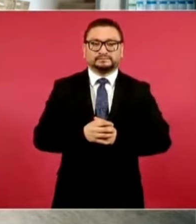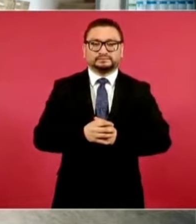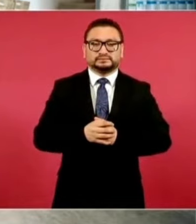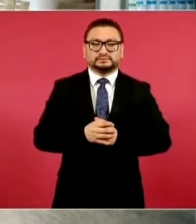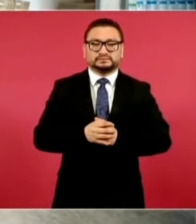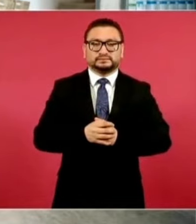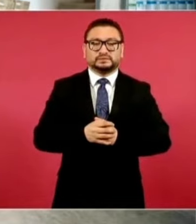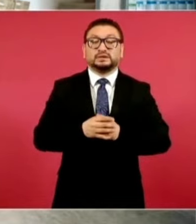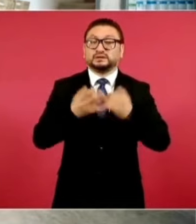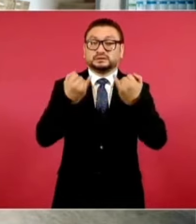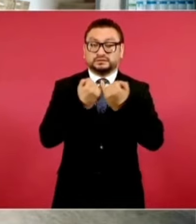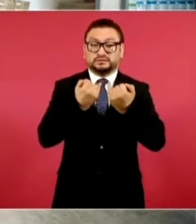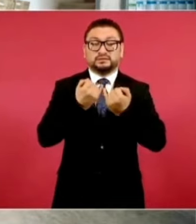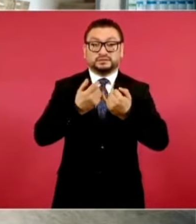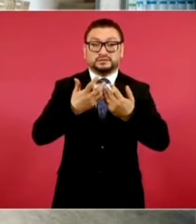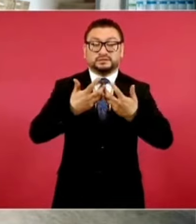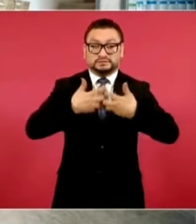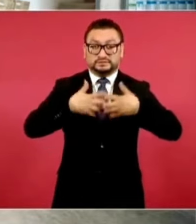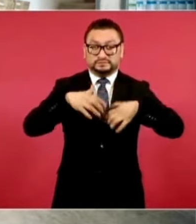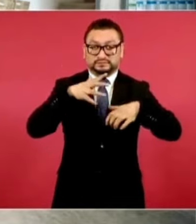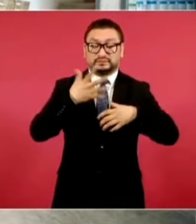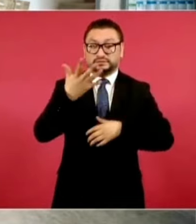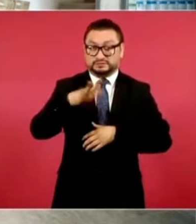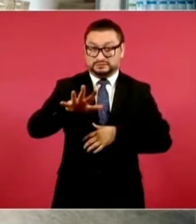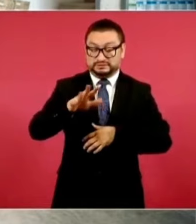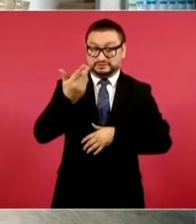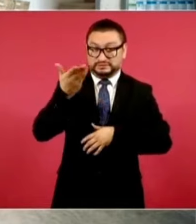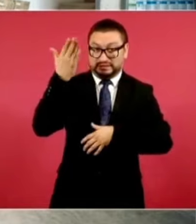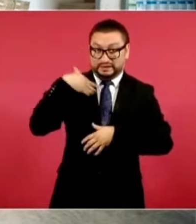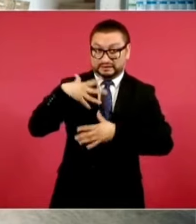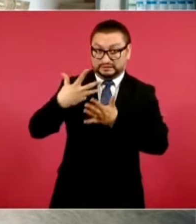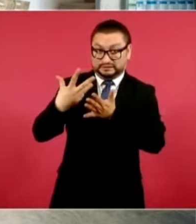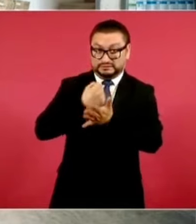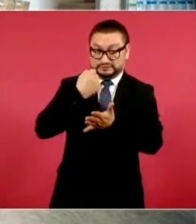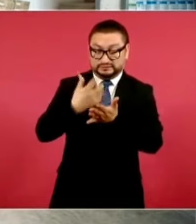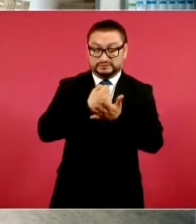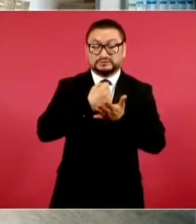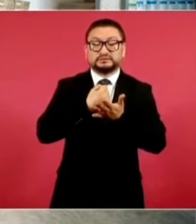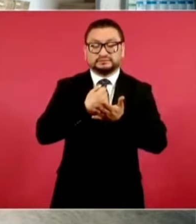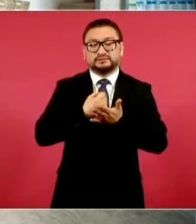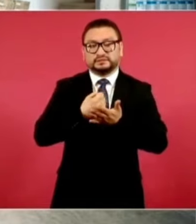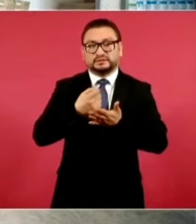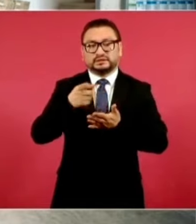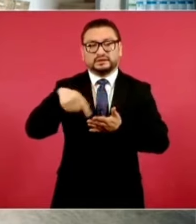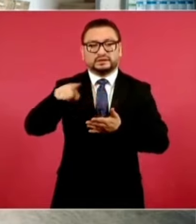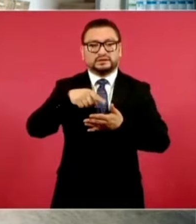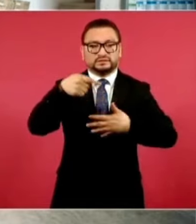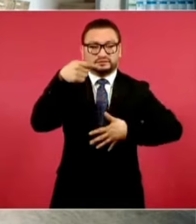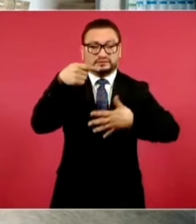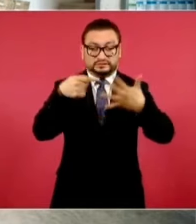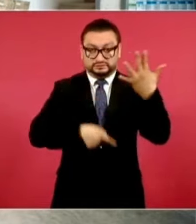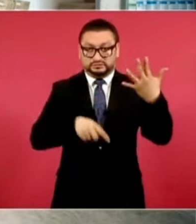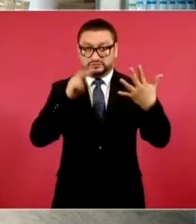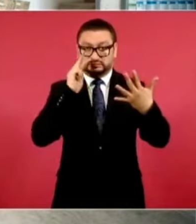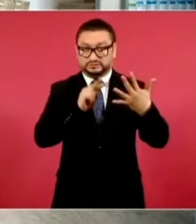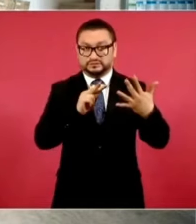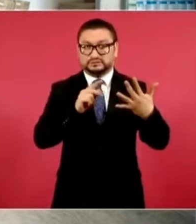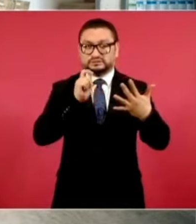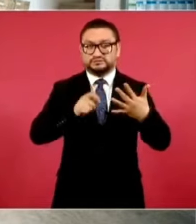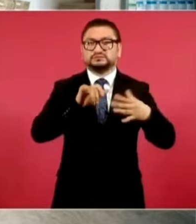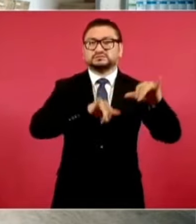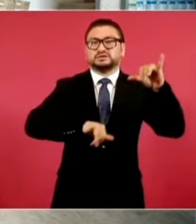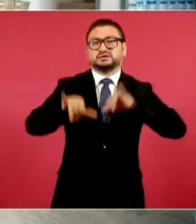Además, las 10 empresas, los 10 laboratorios que ganaron, pues que son estos, como lo pueden ver, son